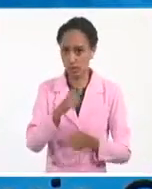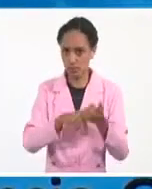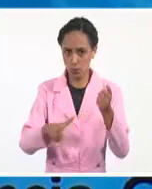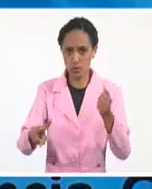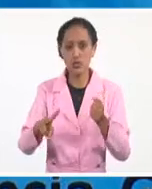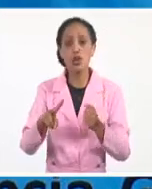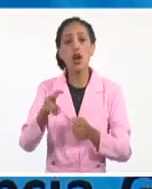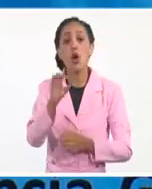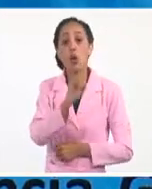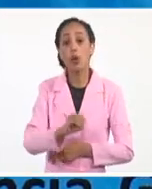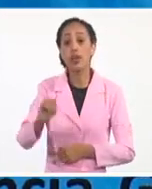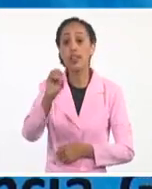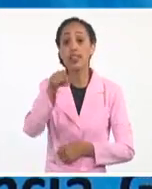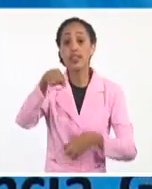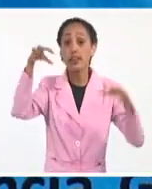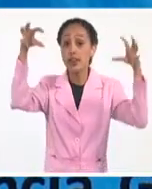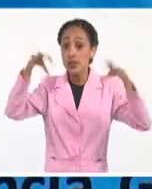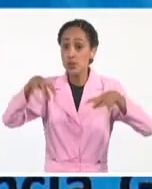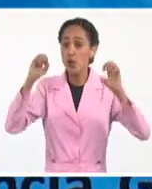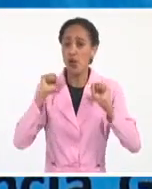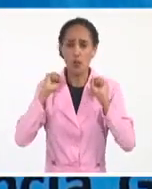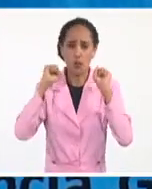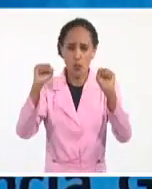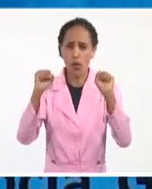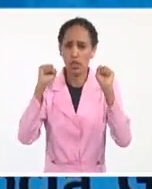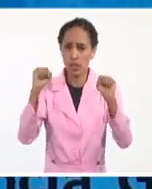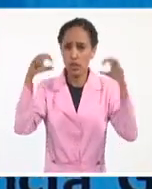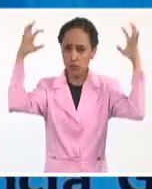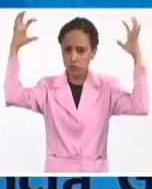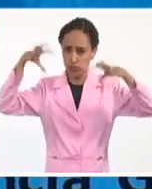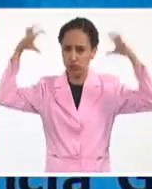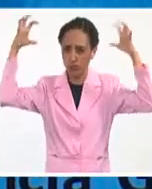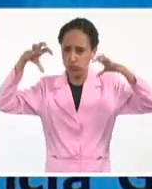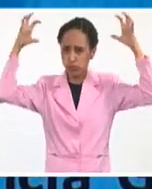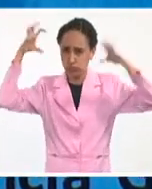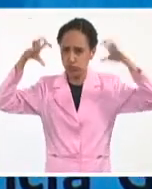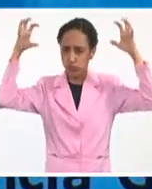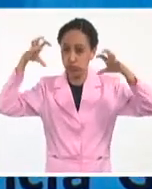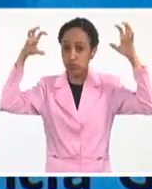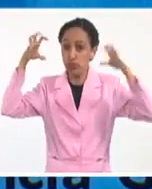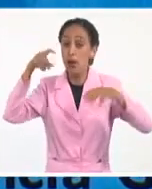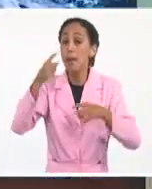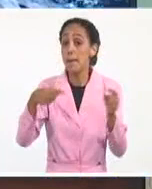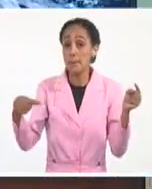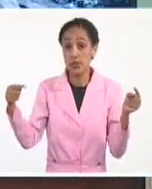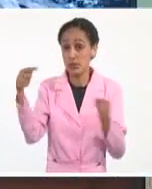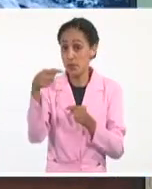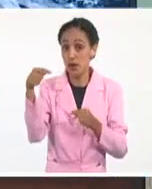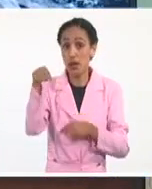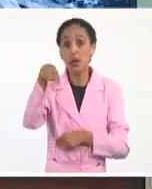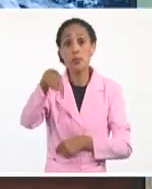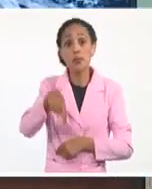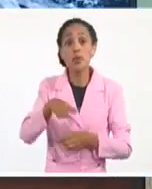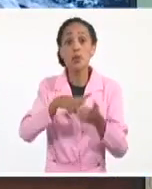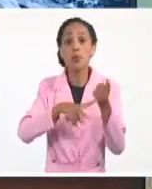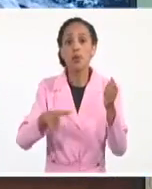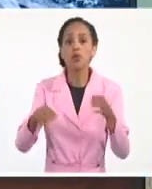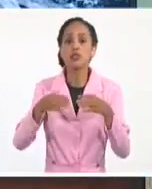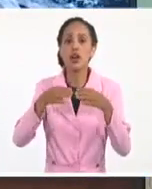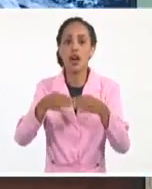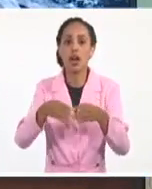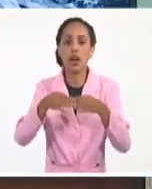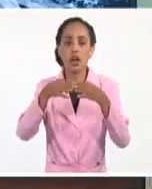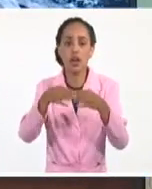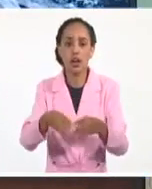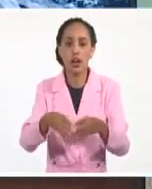La lluvia es a fuertes e intensas en algunas localidades y principalmente en la provincia de Granma y en